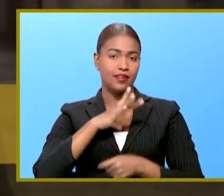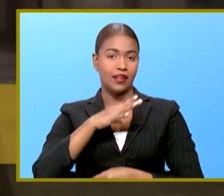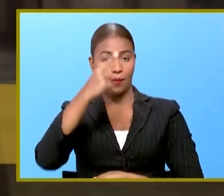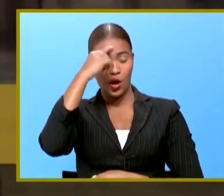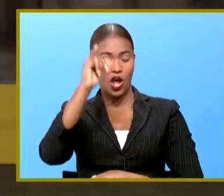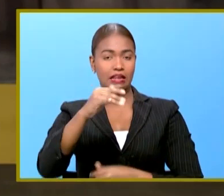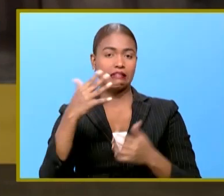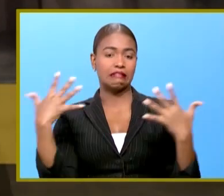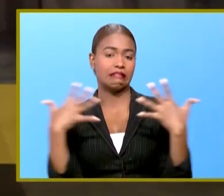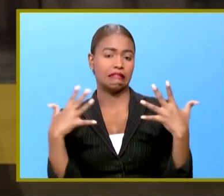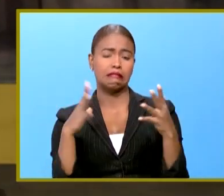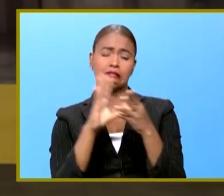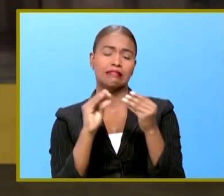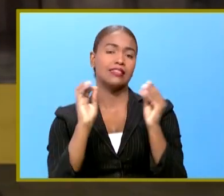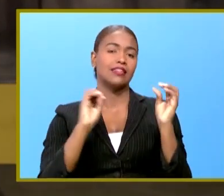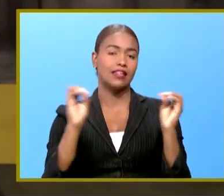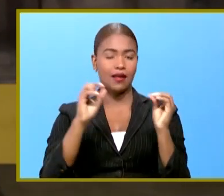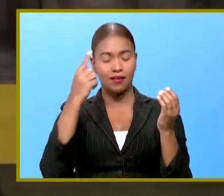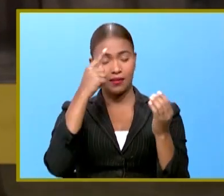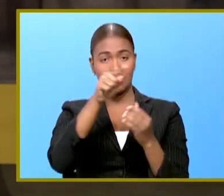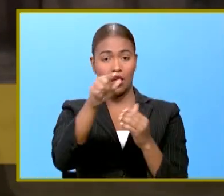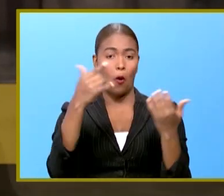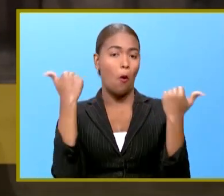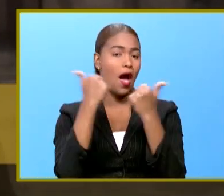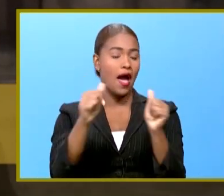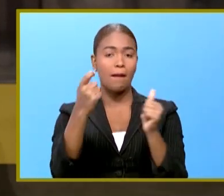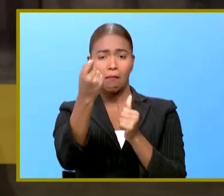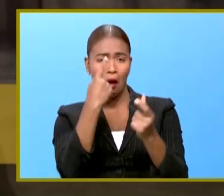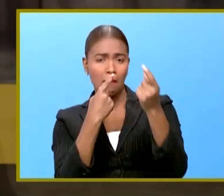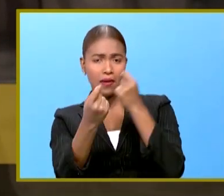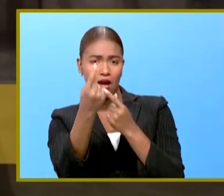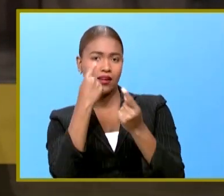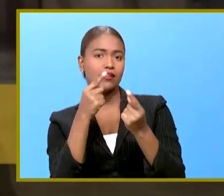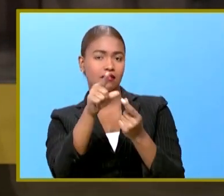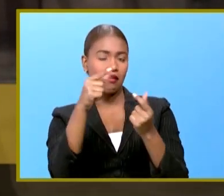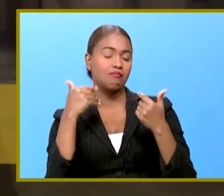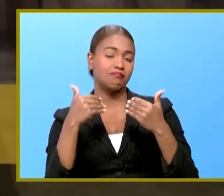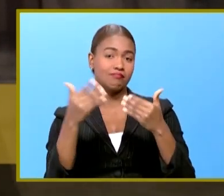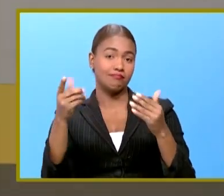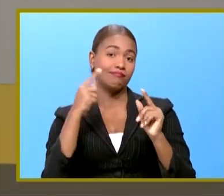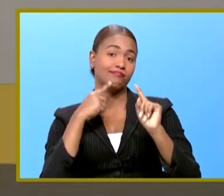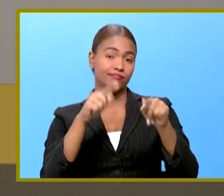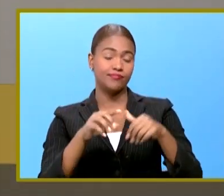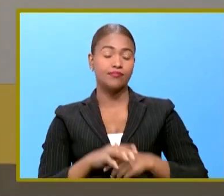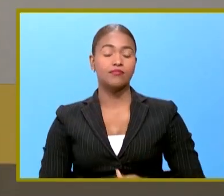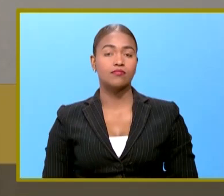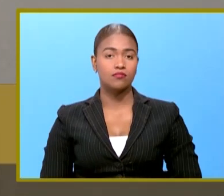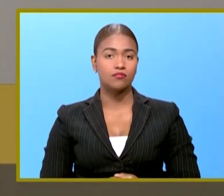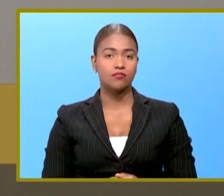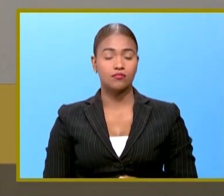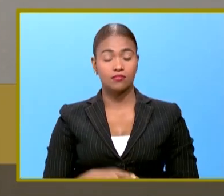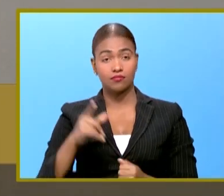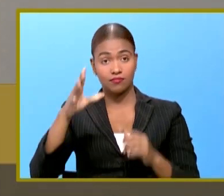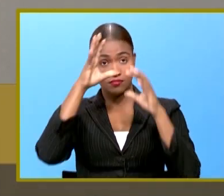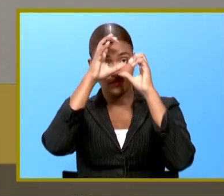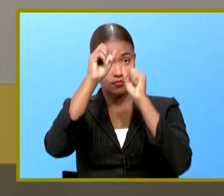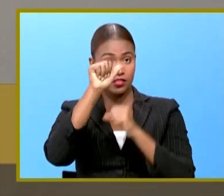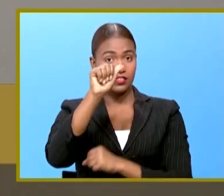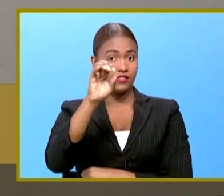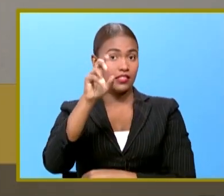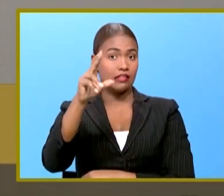sin miedo ante las cámaras y ante cualquier pregunta que realizan los periodistas El presidente Abinader está